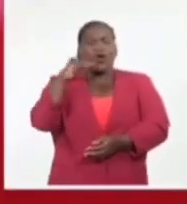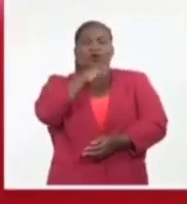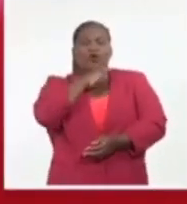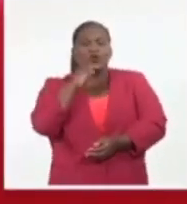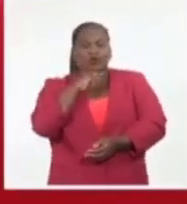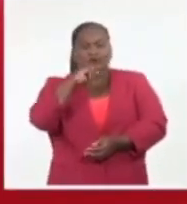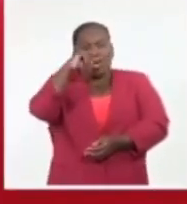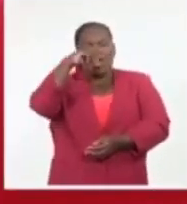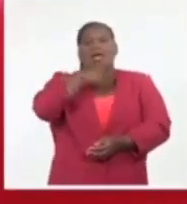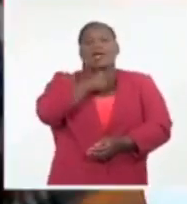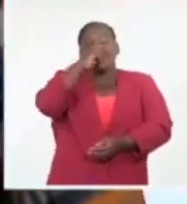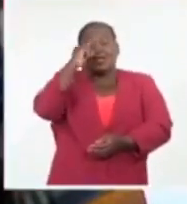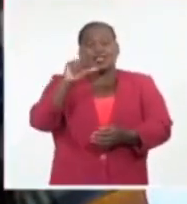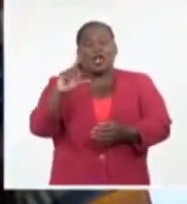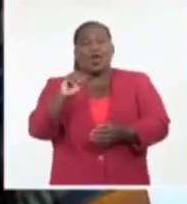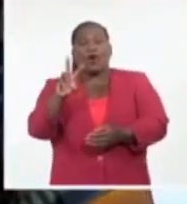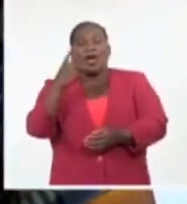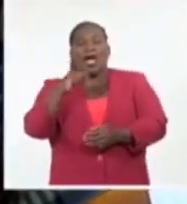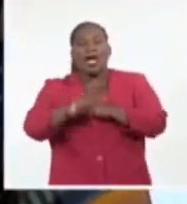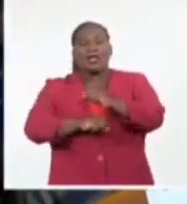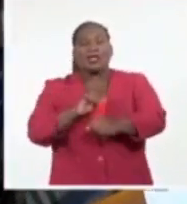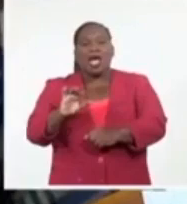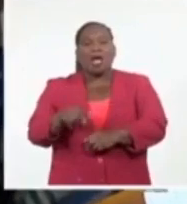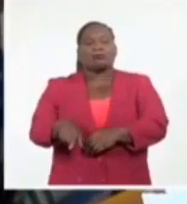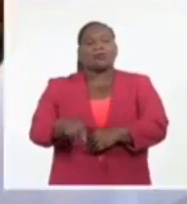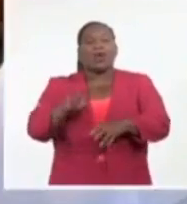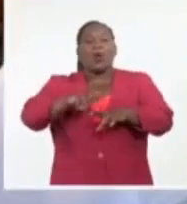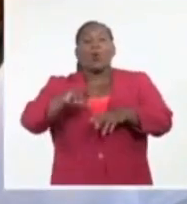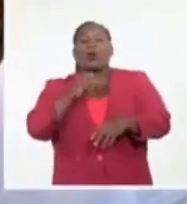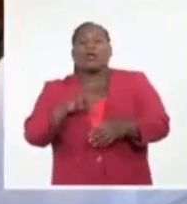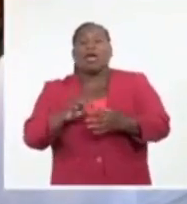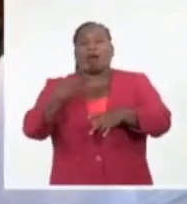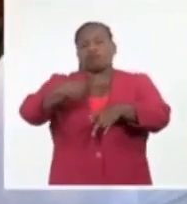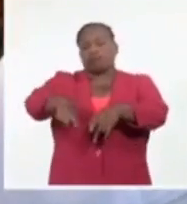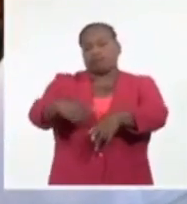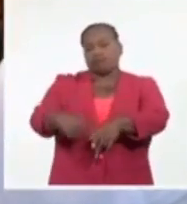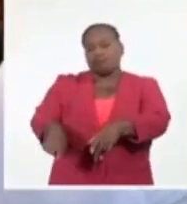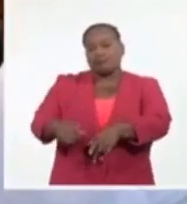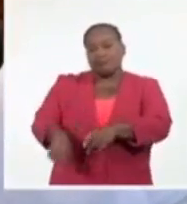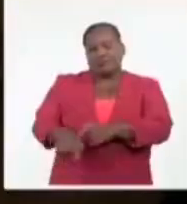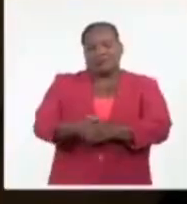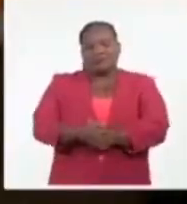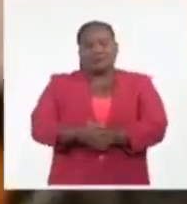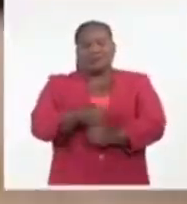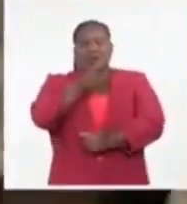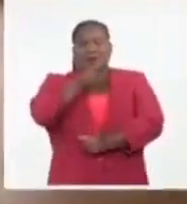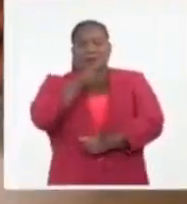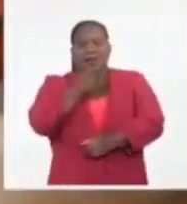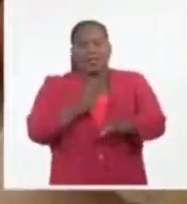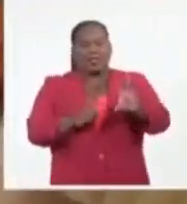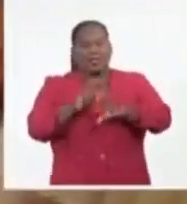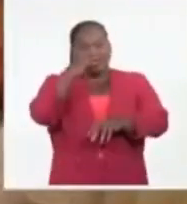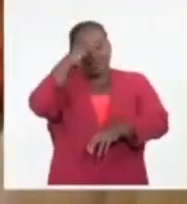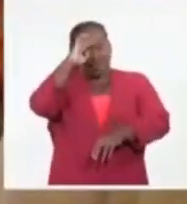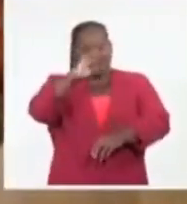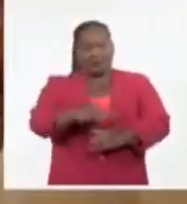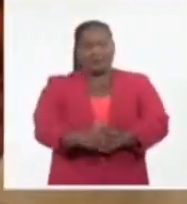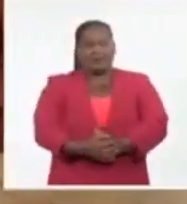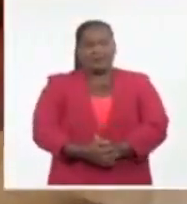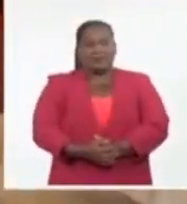Eslovaquia, Alemania, Hungría, entre otros. Valia Marquinez Samp, Sistema Informativo de la Televisión Cubana.